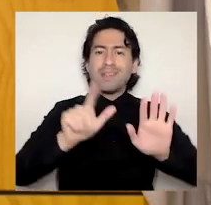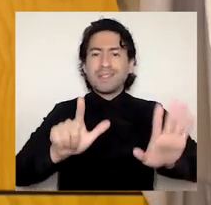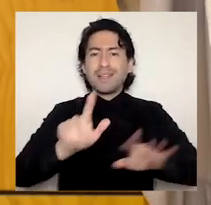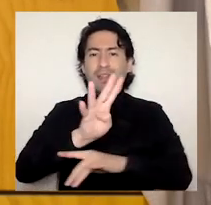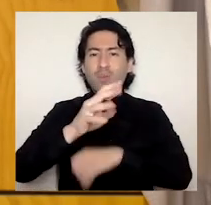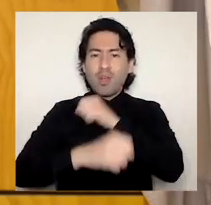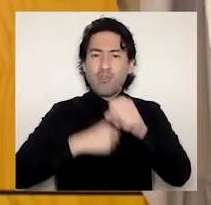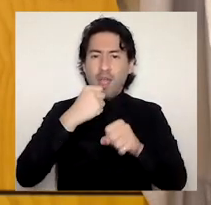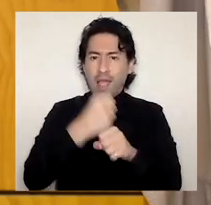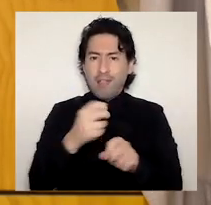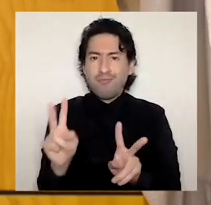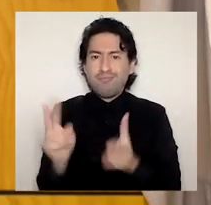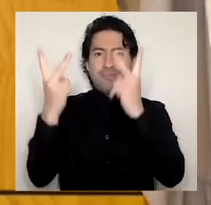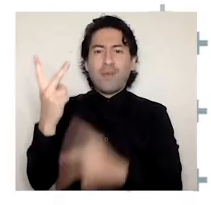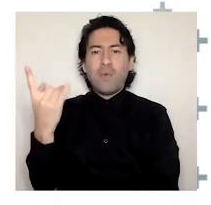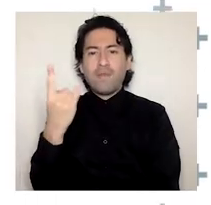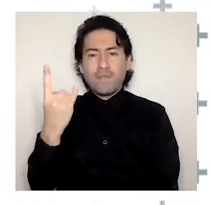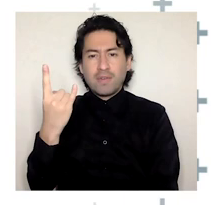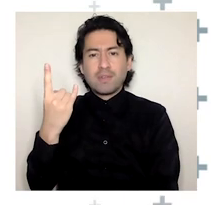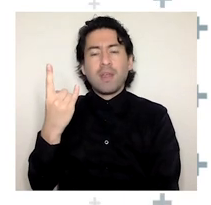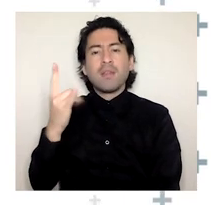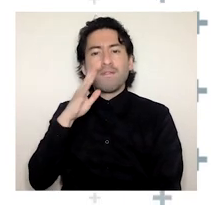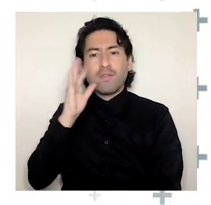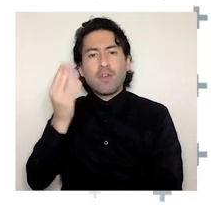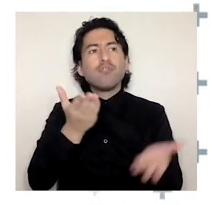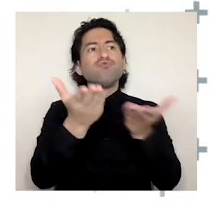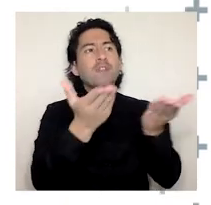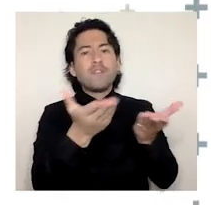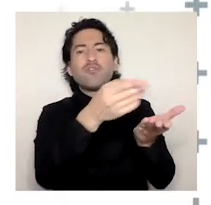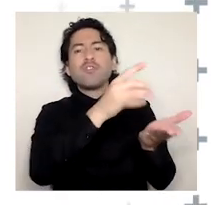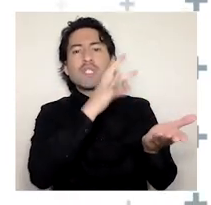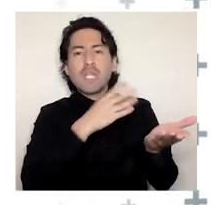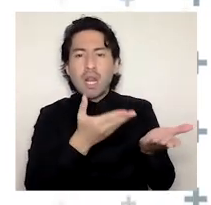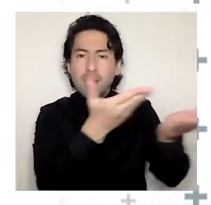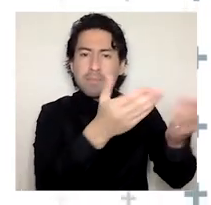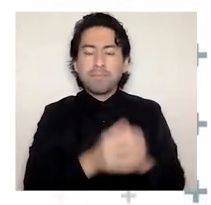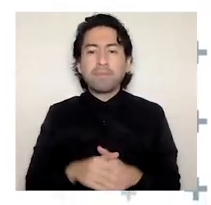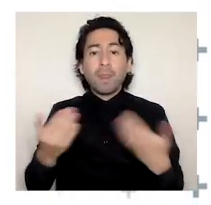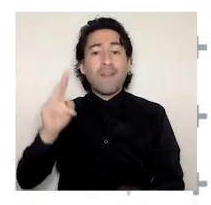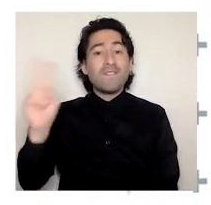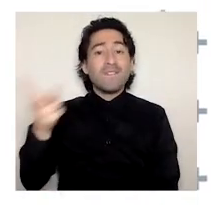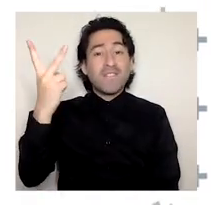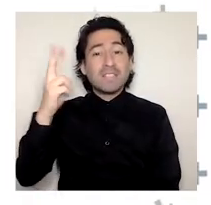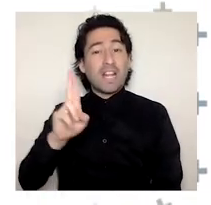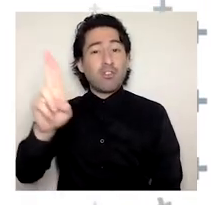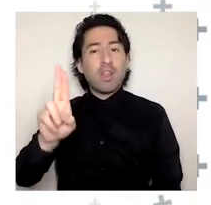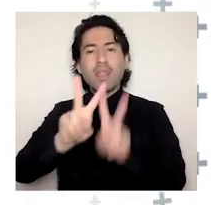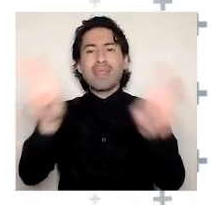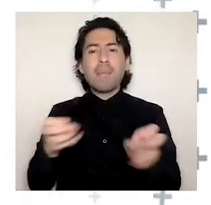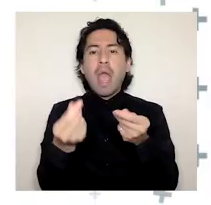de Chile. Por eso, la Vicerrectoría de Asuntos Económicos diseñó un plan de eficiencia